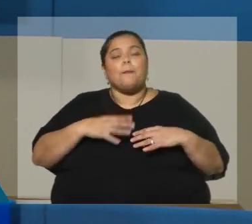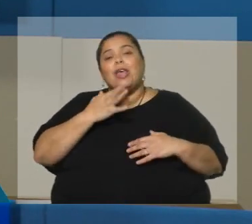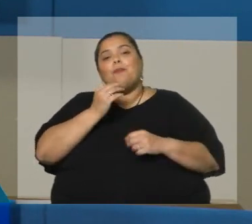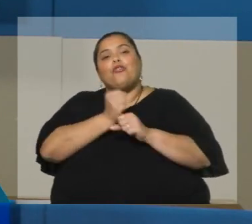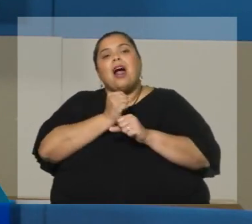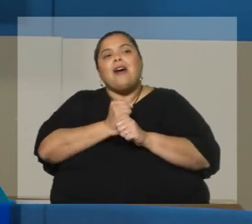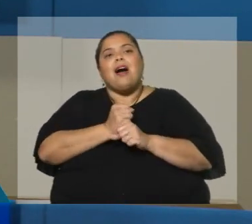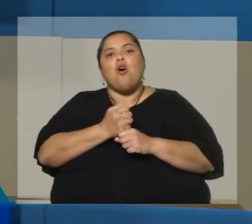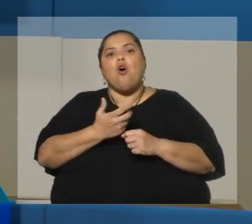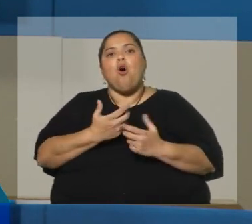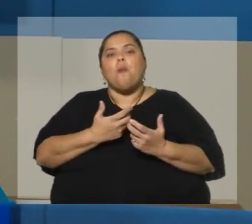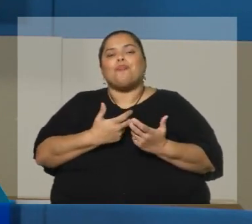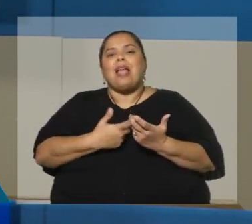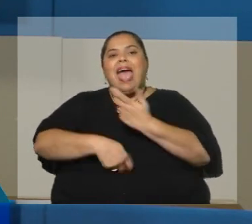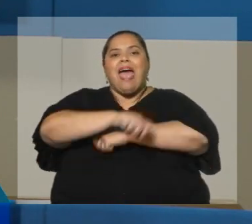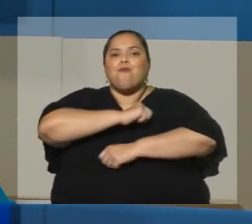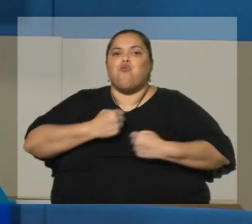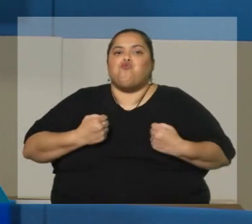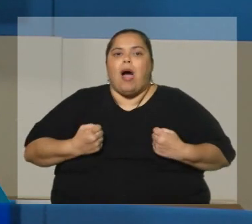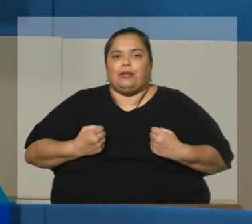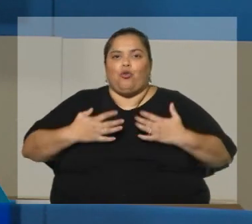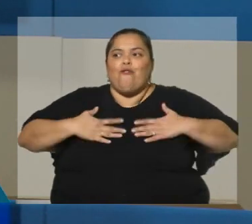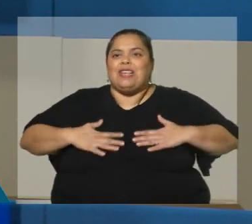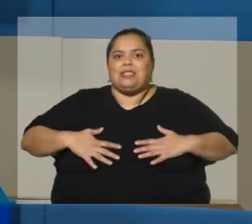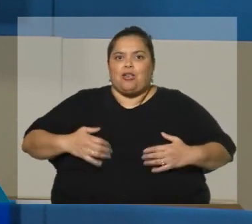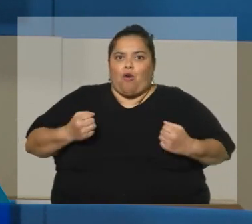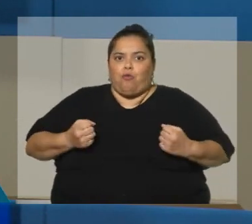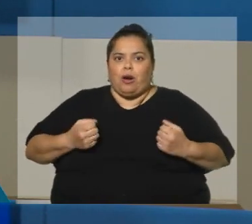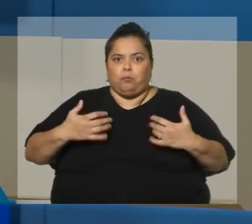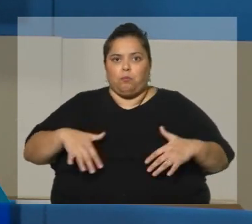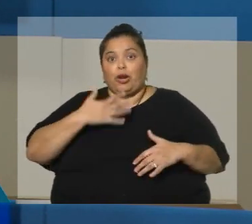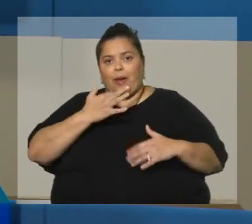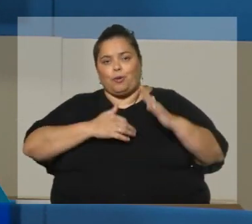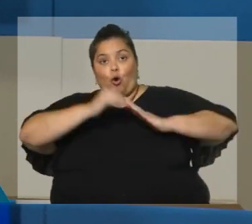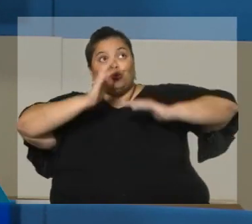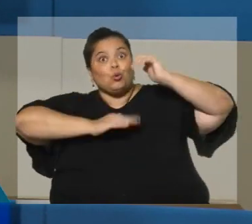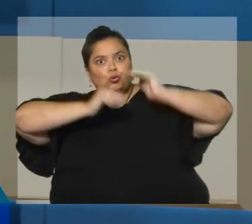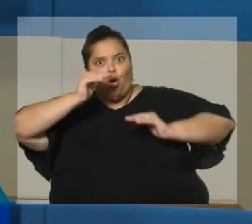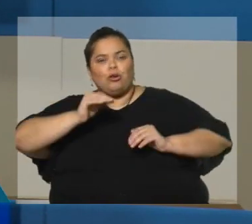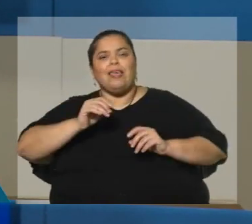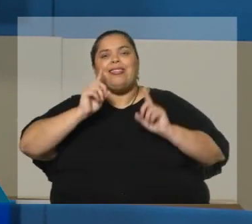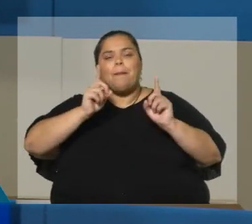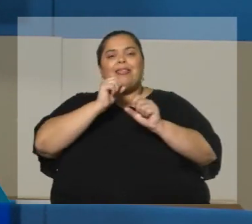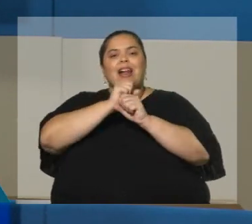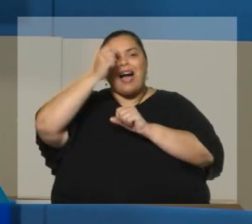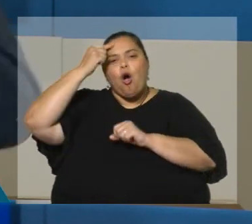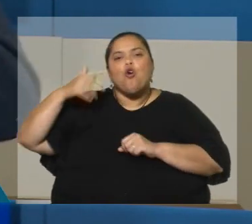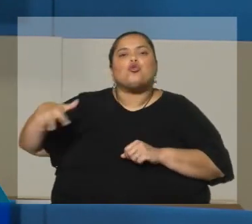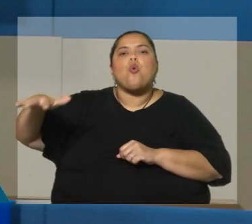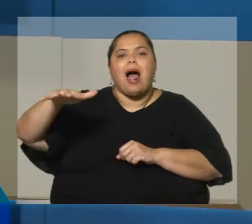Una alta exigencia física que la ley atribuye inicialmente a puestos de trabajo de la construcción y rurales. Y